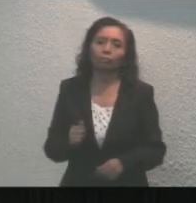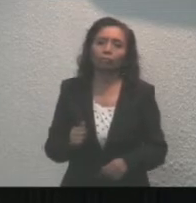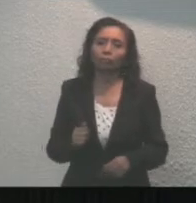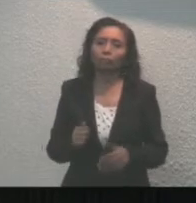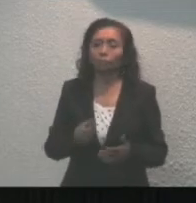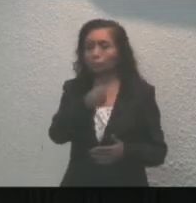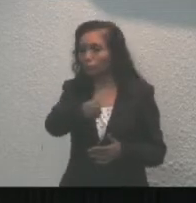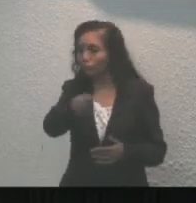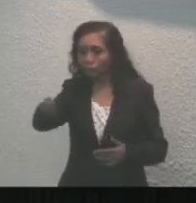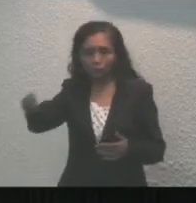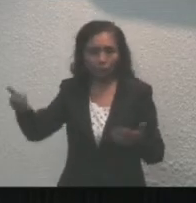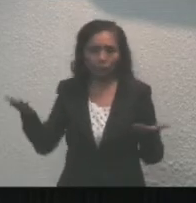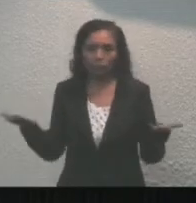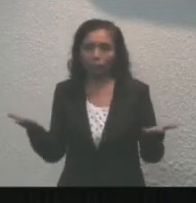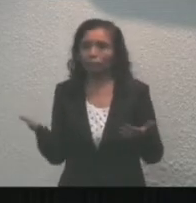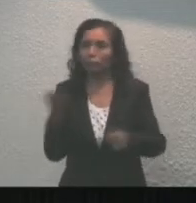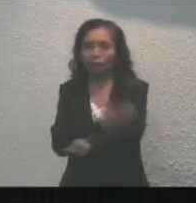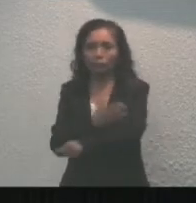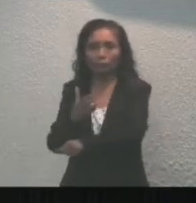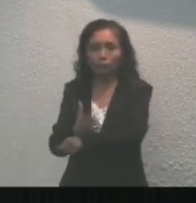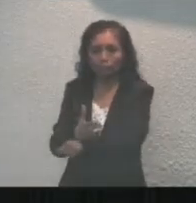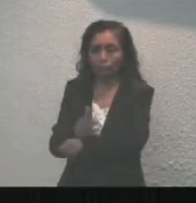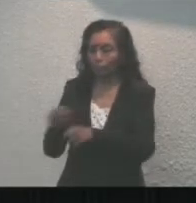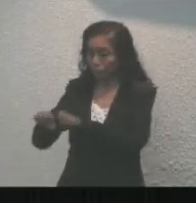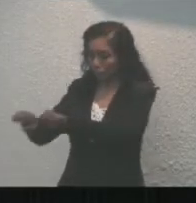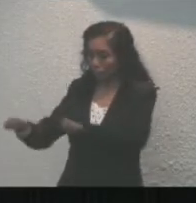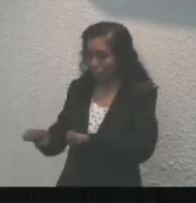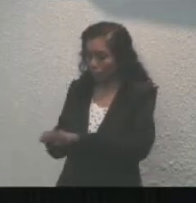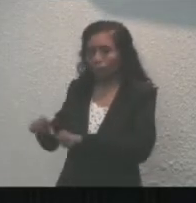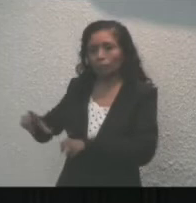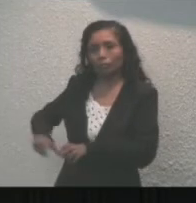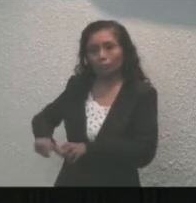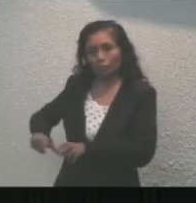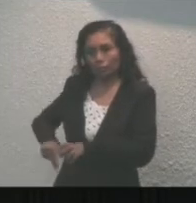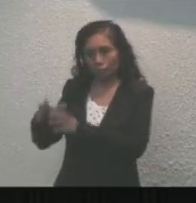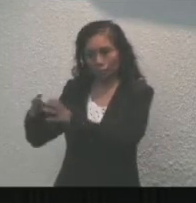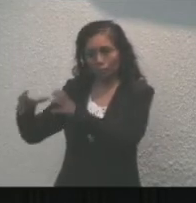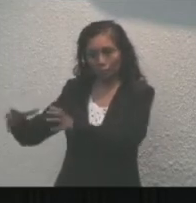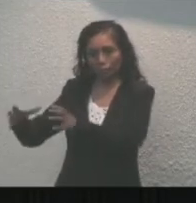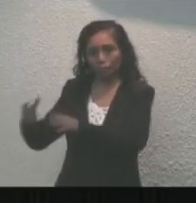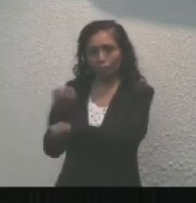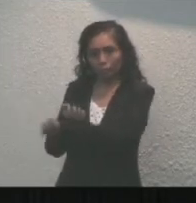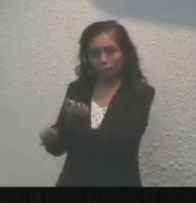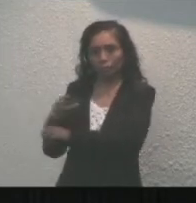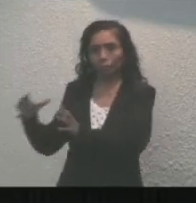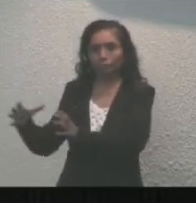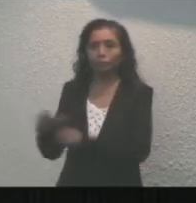Saludo a todos mis compañeros del Gabinete Legal y Ampliado del Gobierno del Estado,